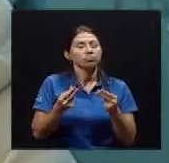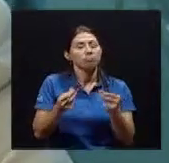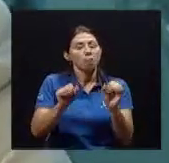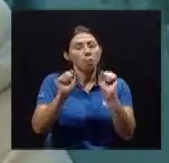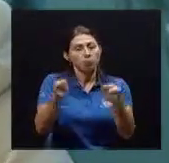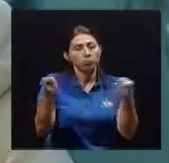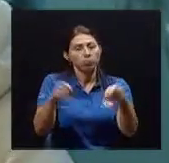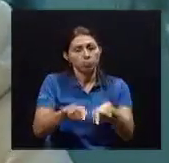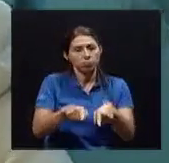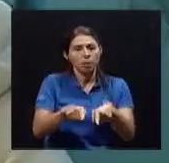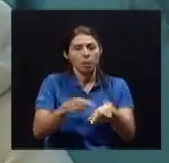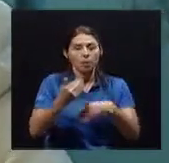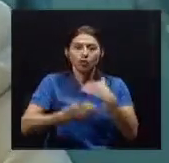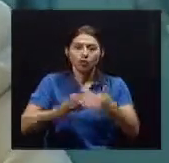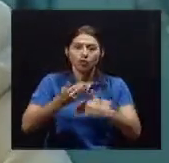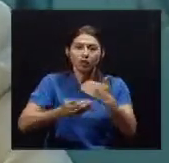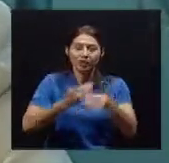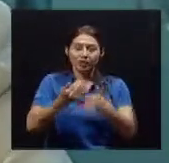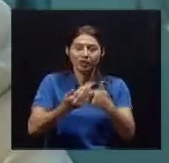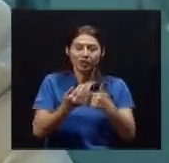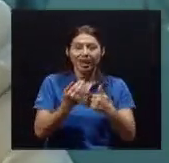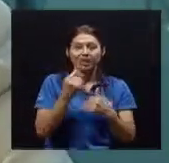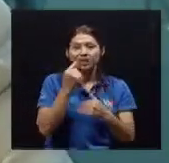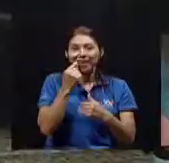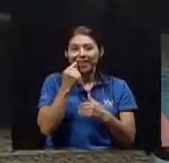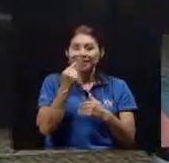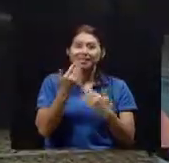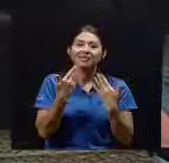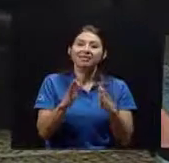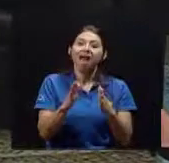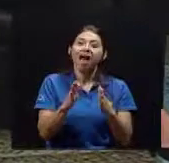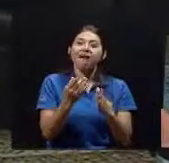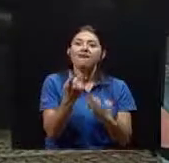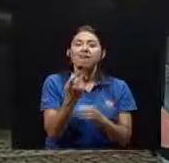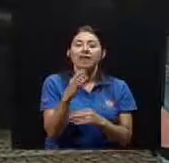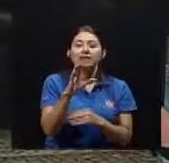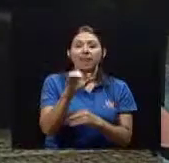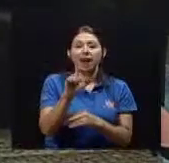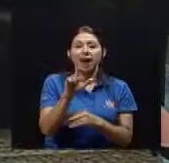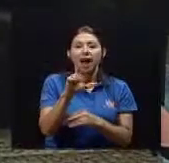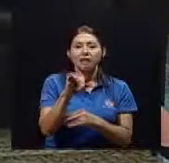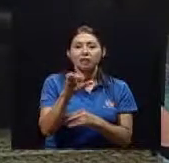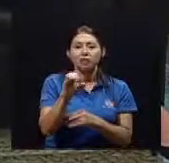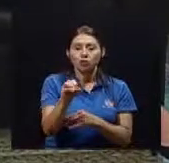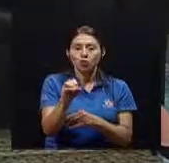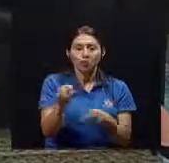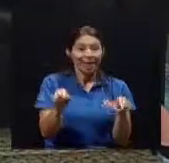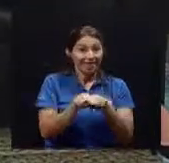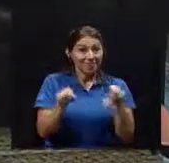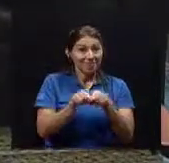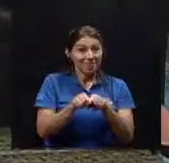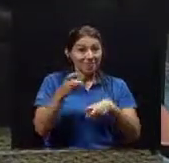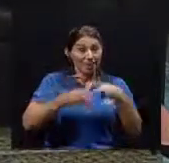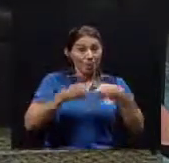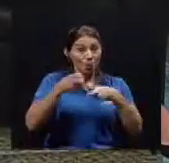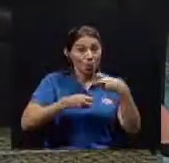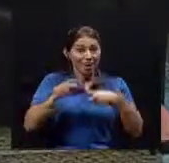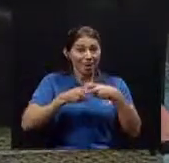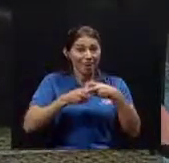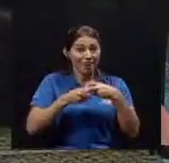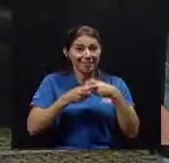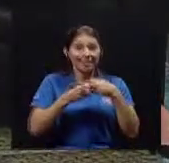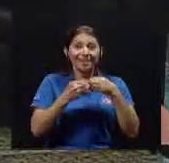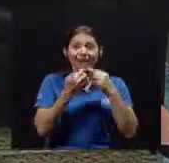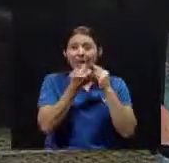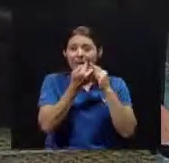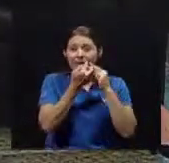Los potenciales Procesos De descalcificación En las piezas dentarias También El problema Periodontal Es exactamente Más o menos El